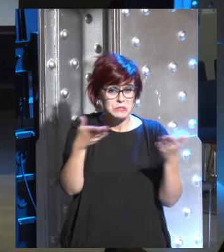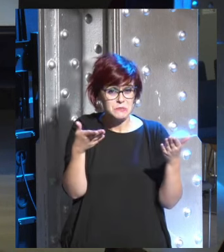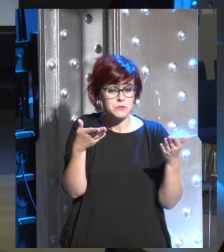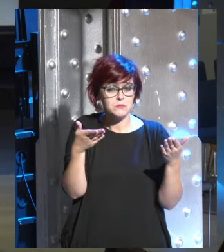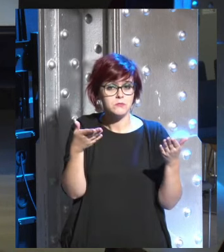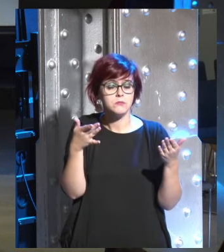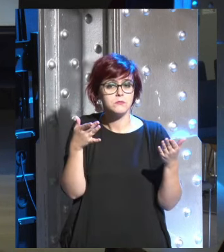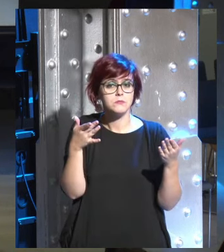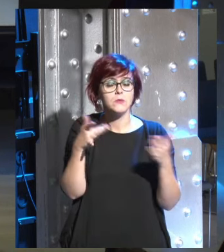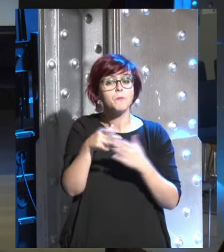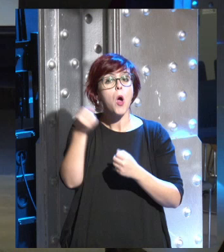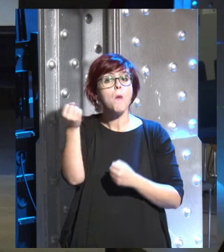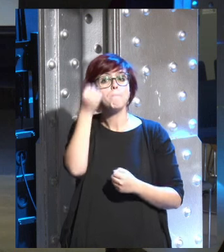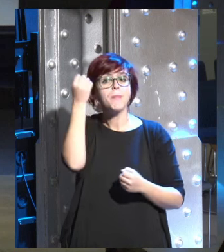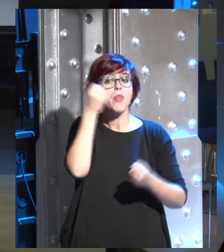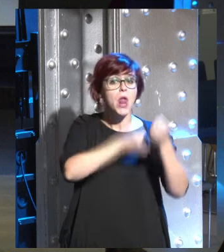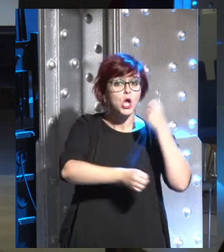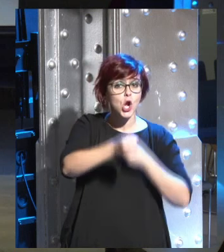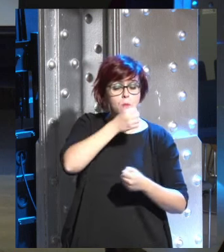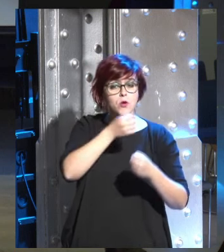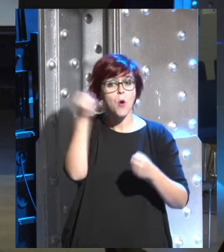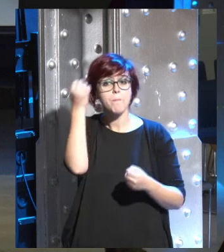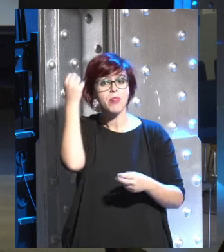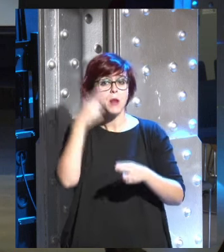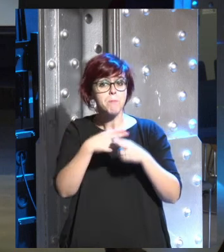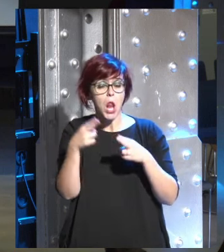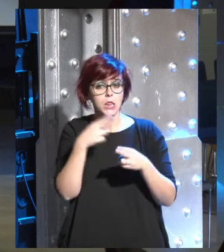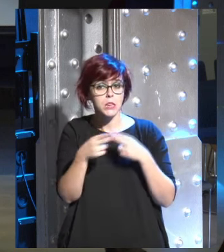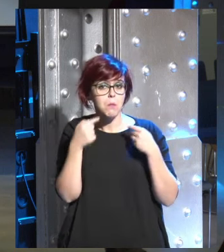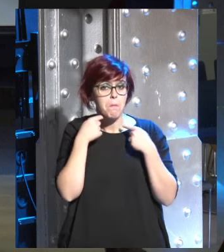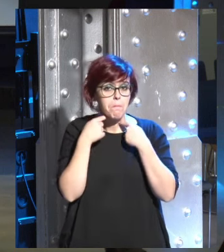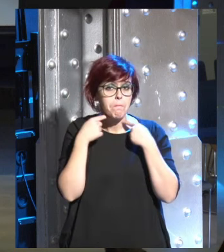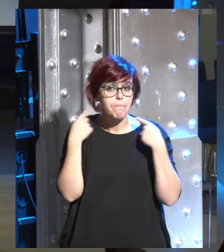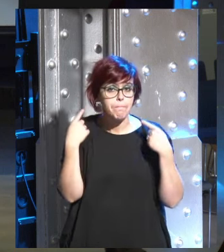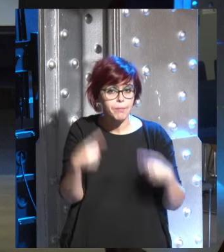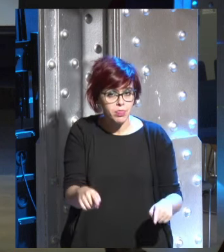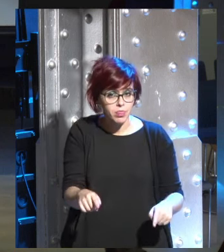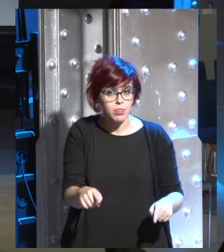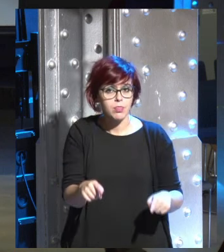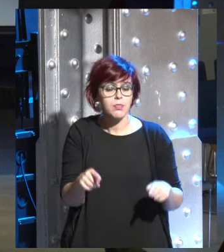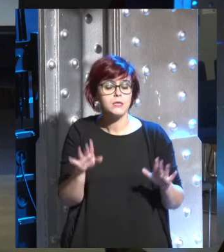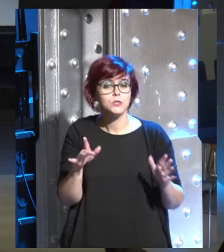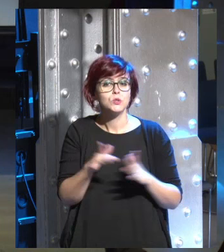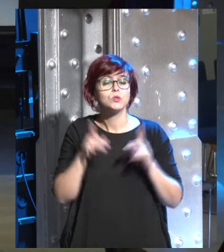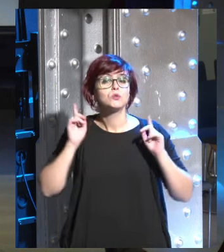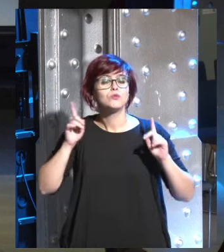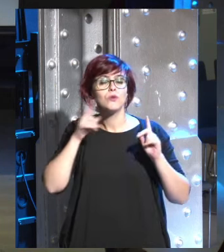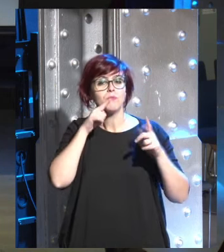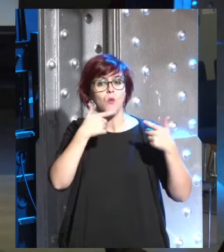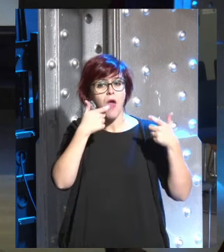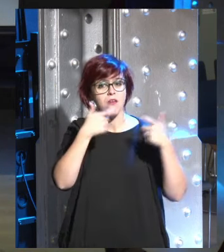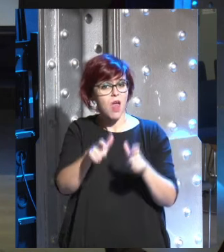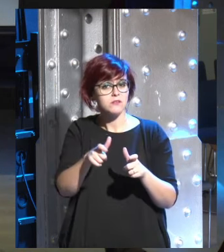su poder económico y político y podremos ver la creación de una clase